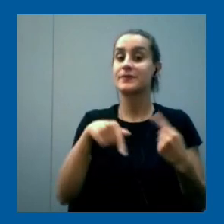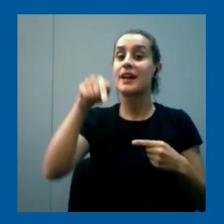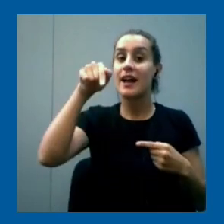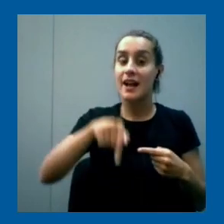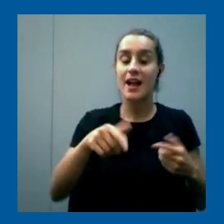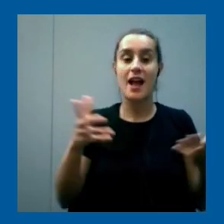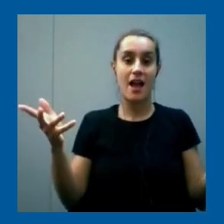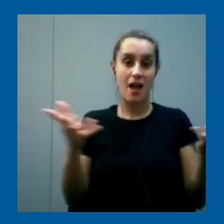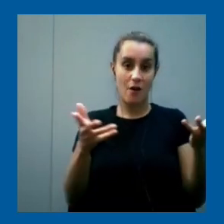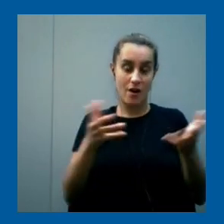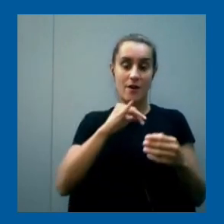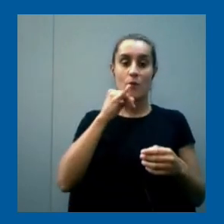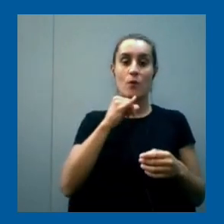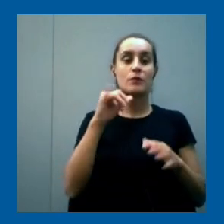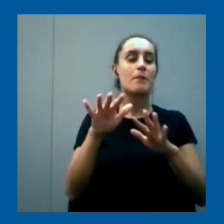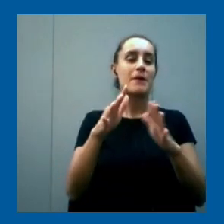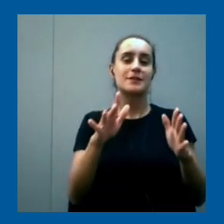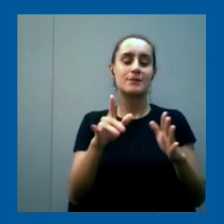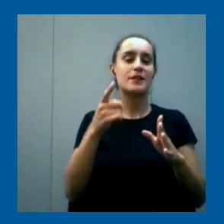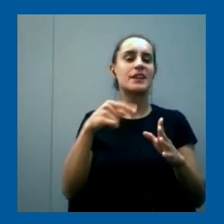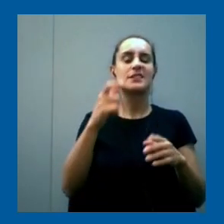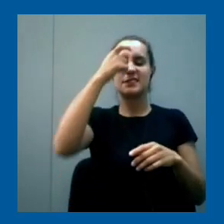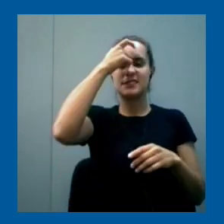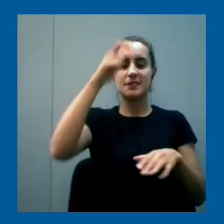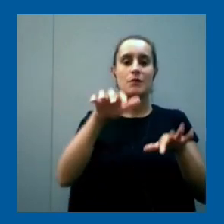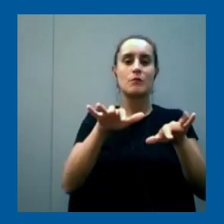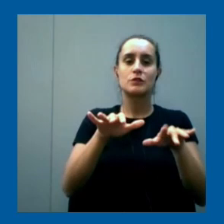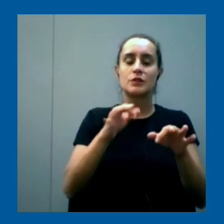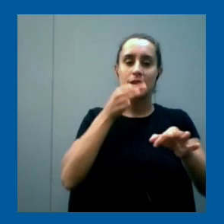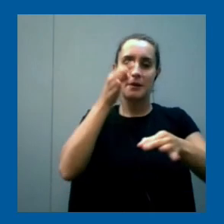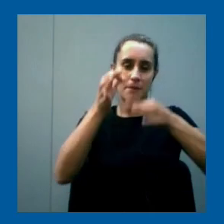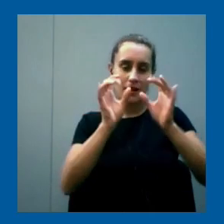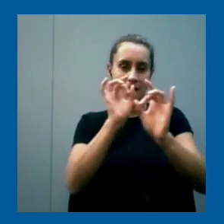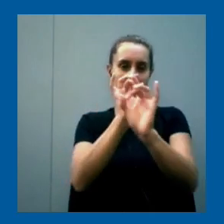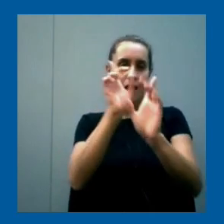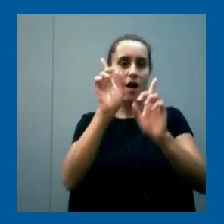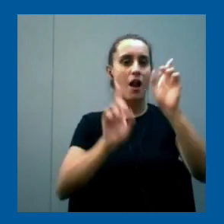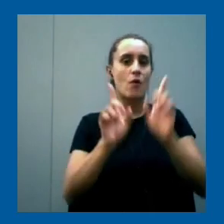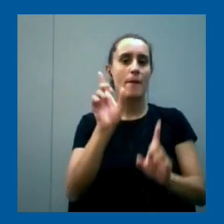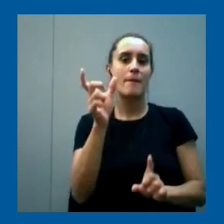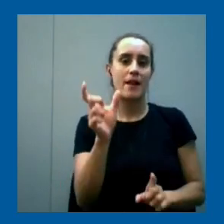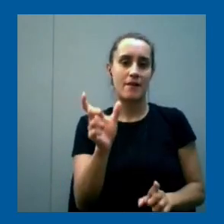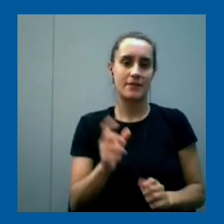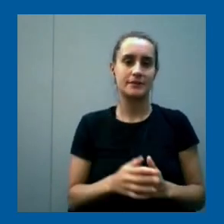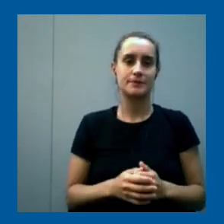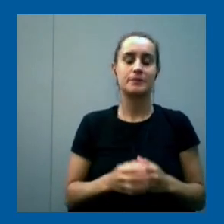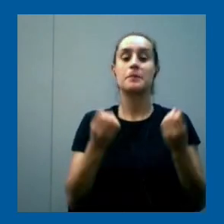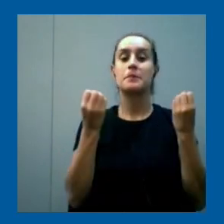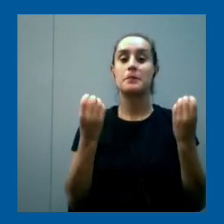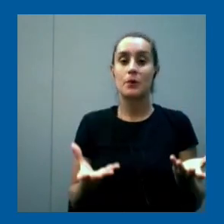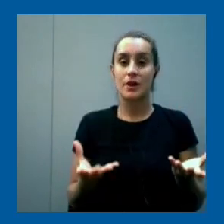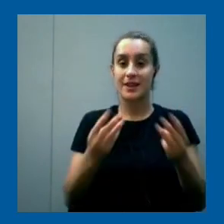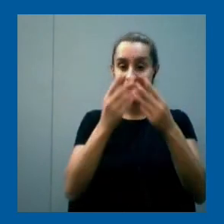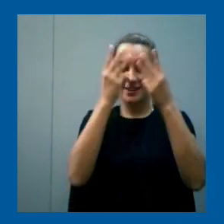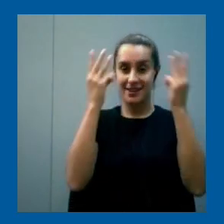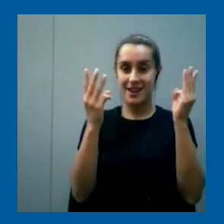primero de lo que es la ciencia de la computación y tratar de aclarar un poco algunos términos. Porque, en general, nos suele